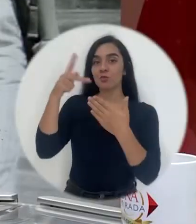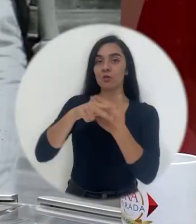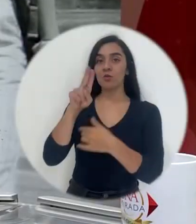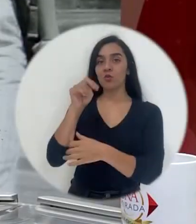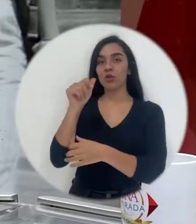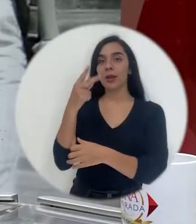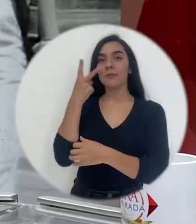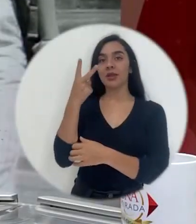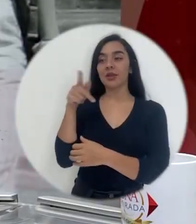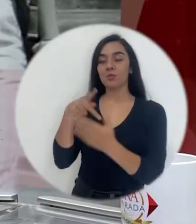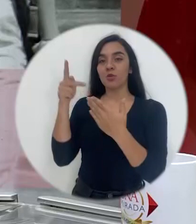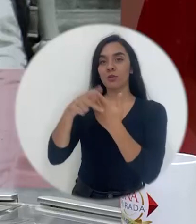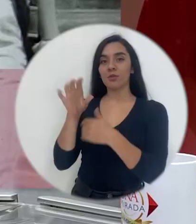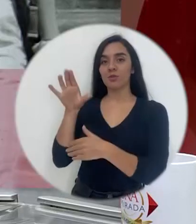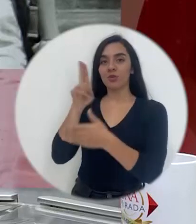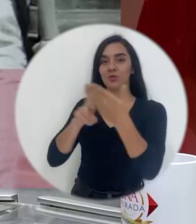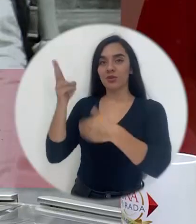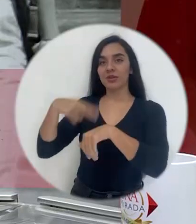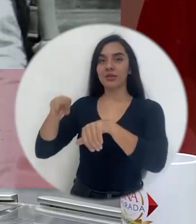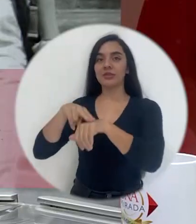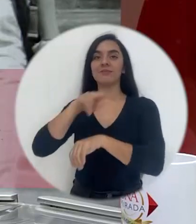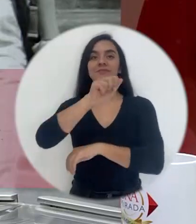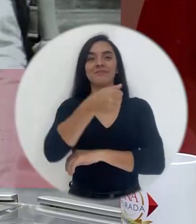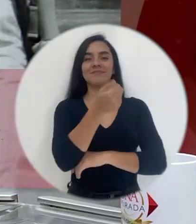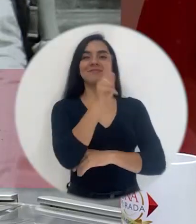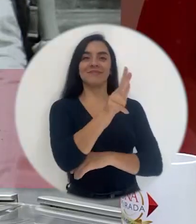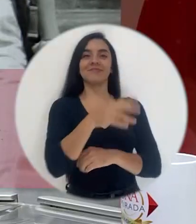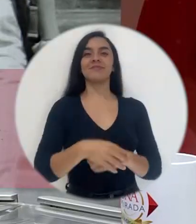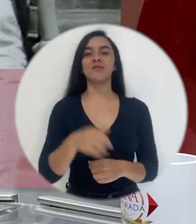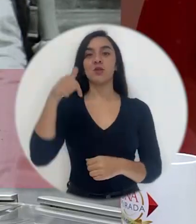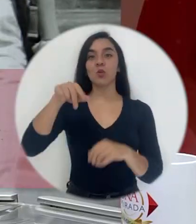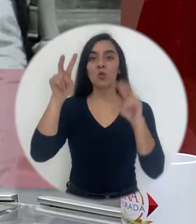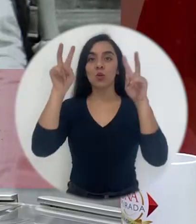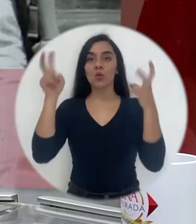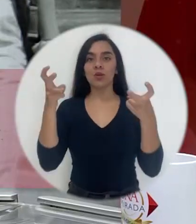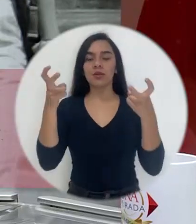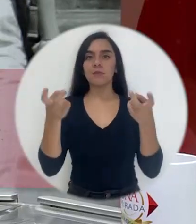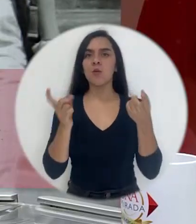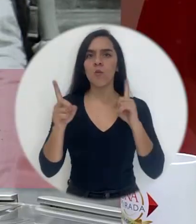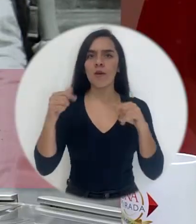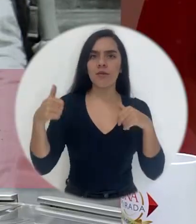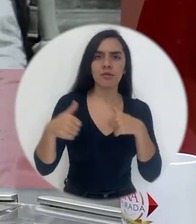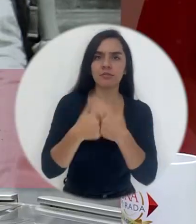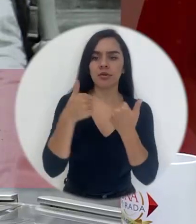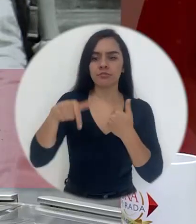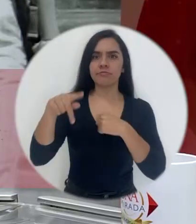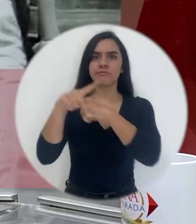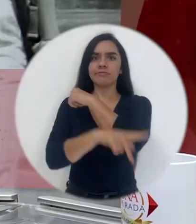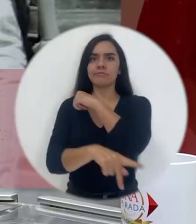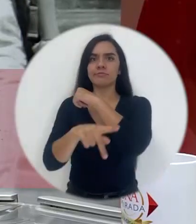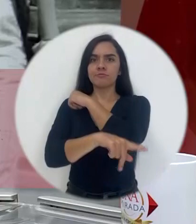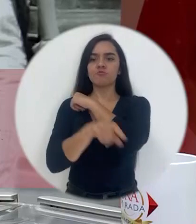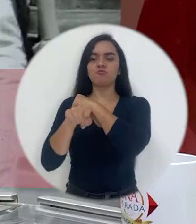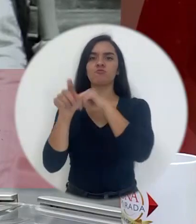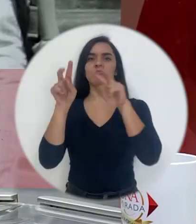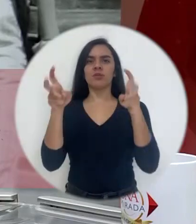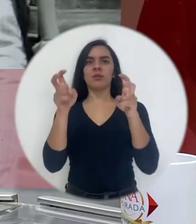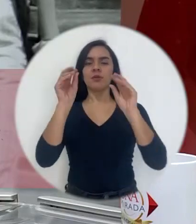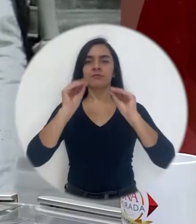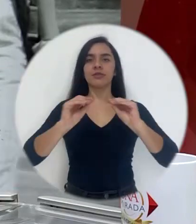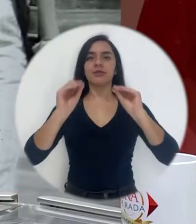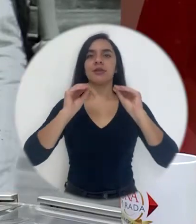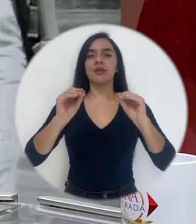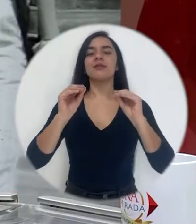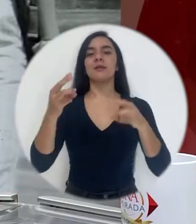Regresa usted a una mirada del programa de la Universidad Nacional y de Ciudad, que sea hoy con el tema de los retos que tenemos que es en lo que es la